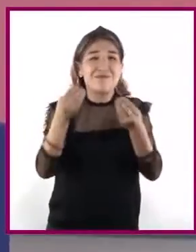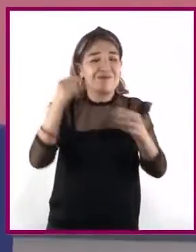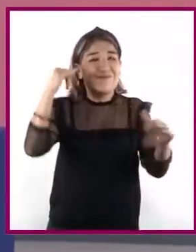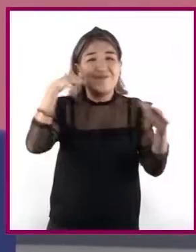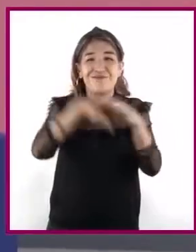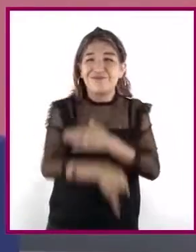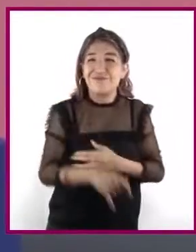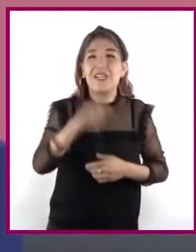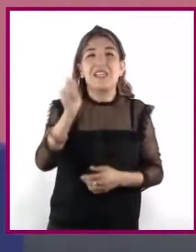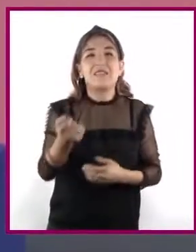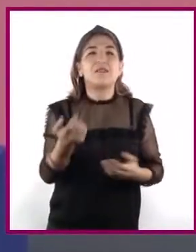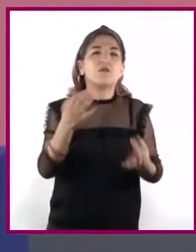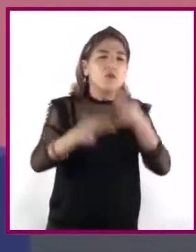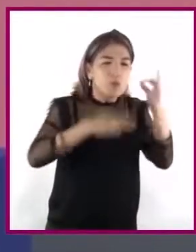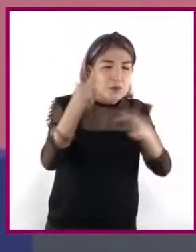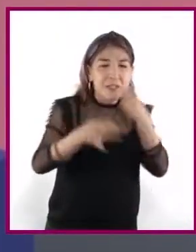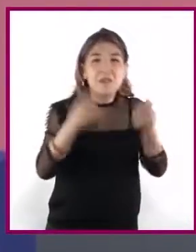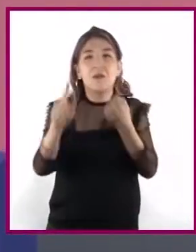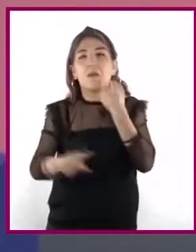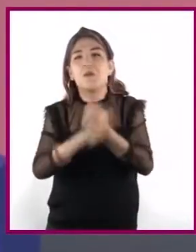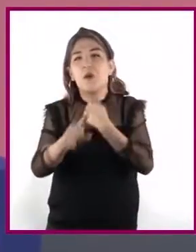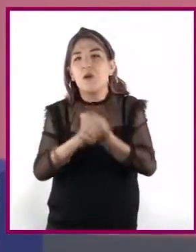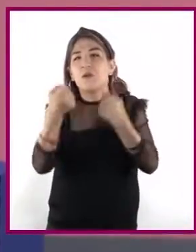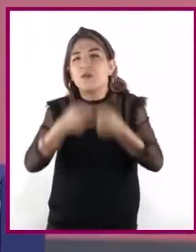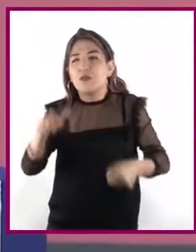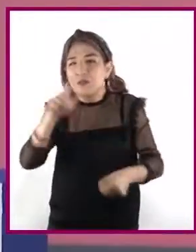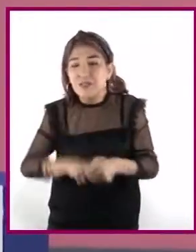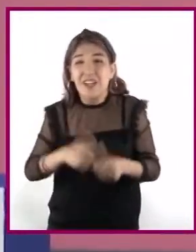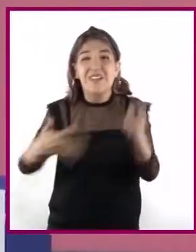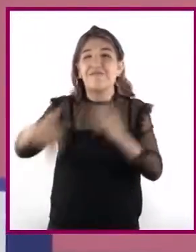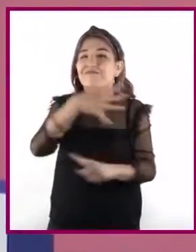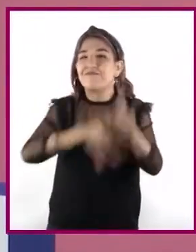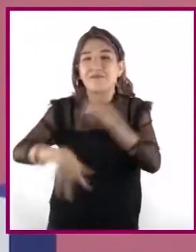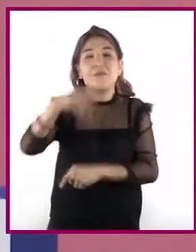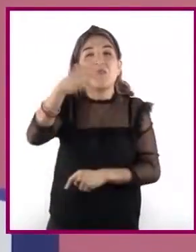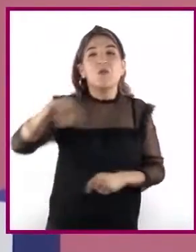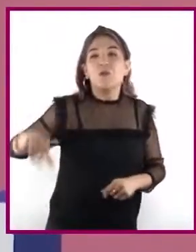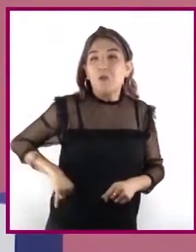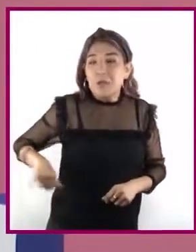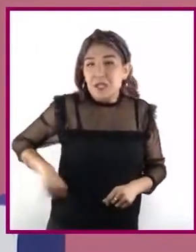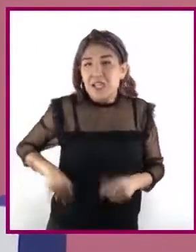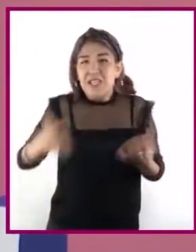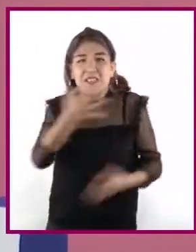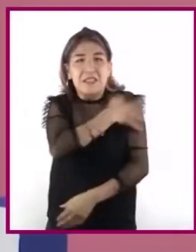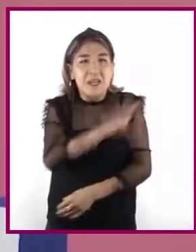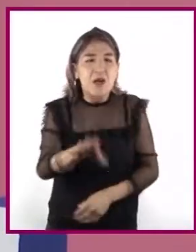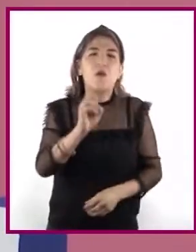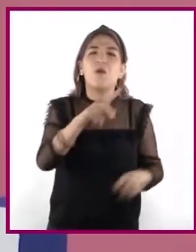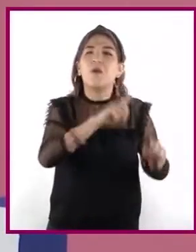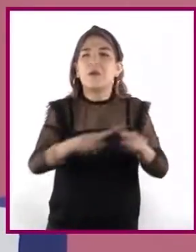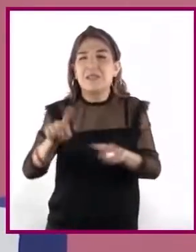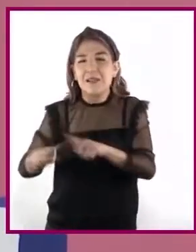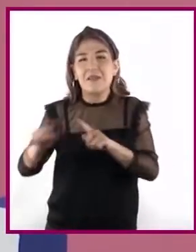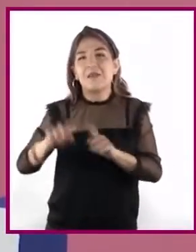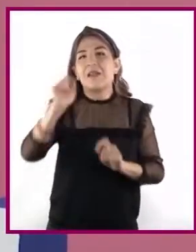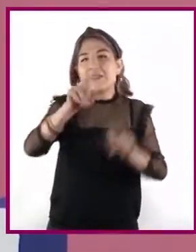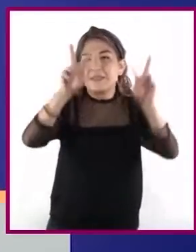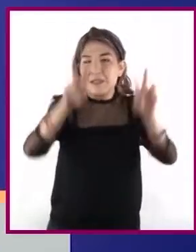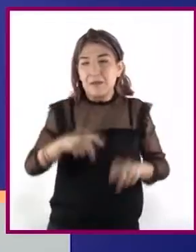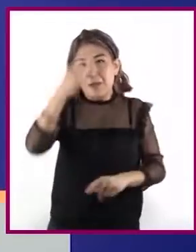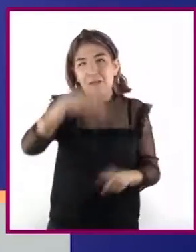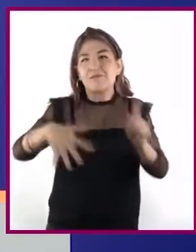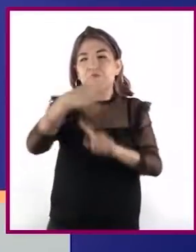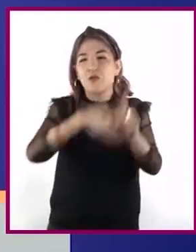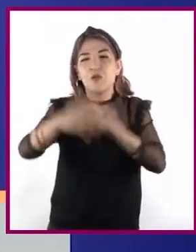ya sea en torno a una noticia, un problema social, acontecimiento de interés general o temas de diferentes áreas del conocimiento.